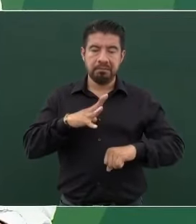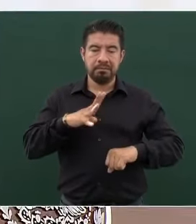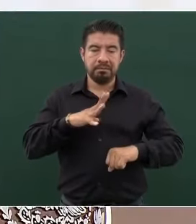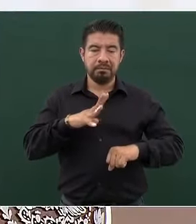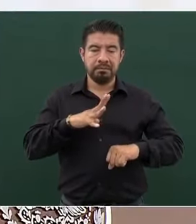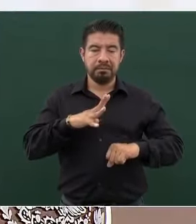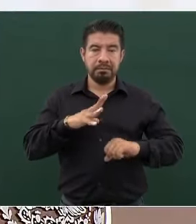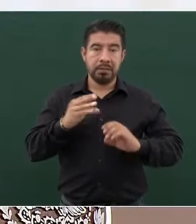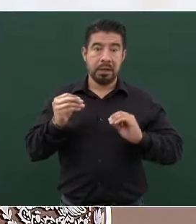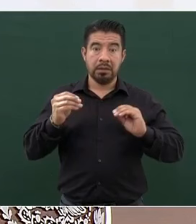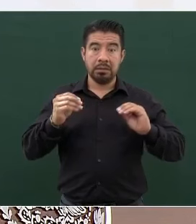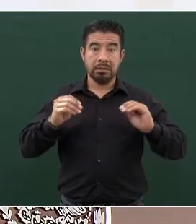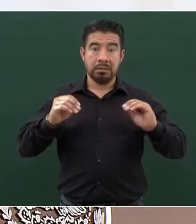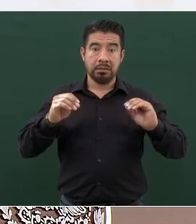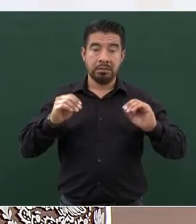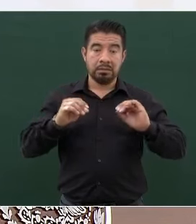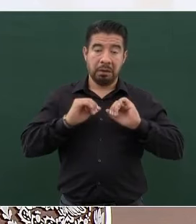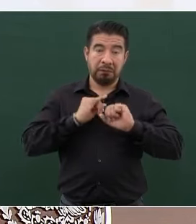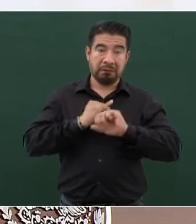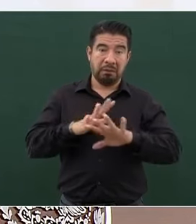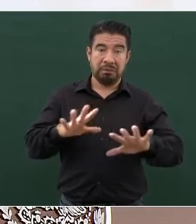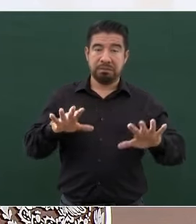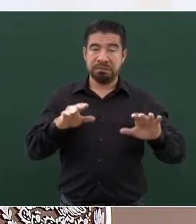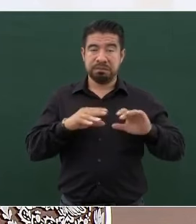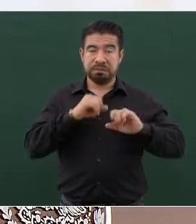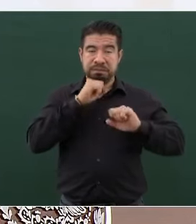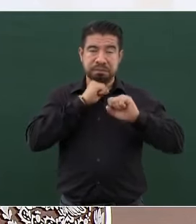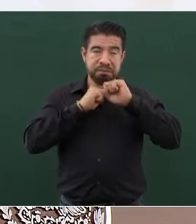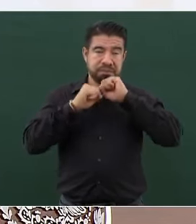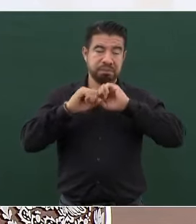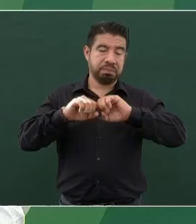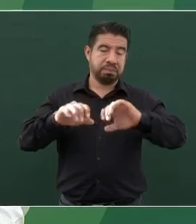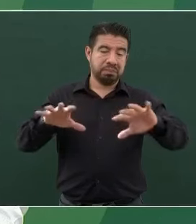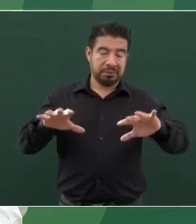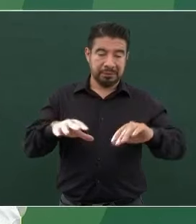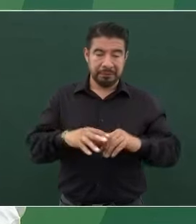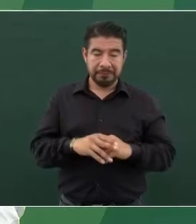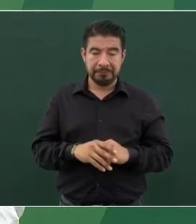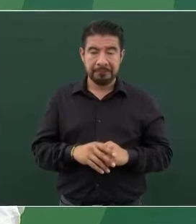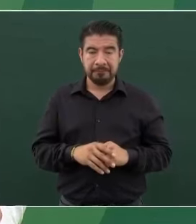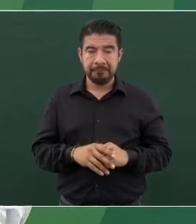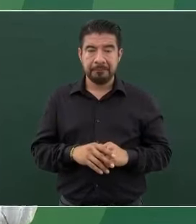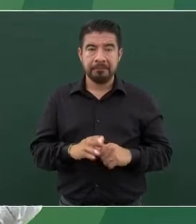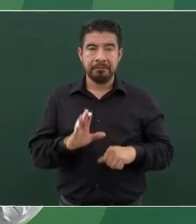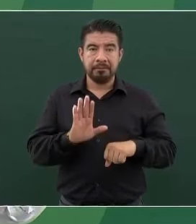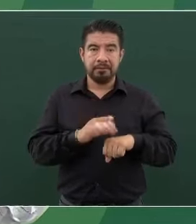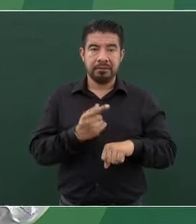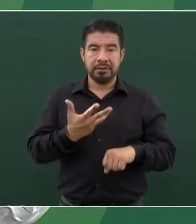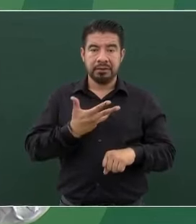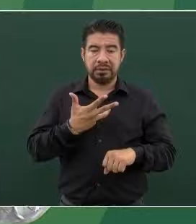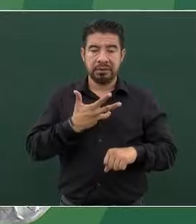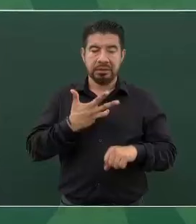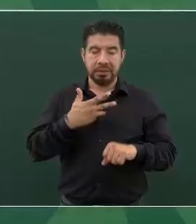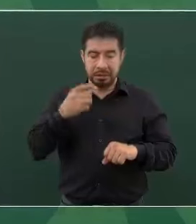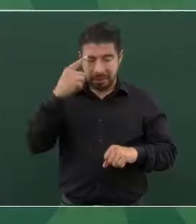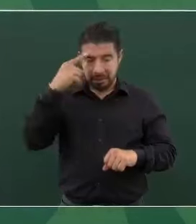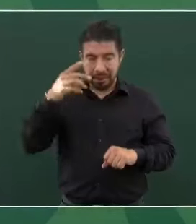sensacionalismo, es muy lamentable, pero se lucra bastante